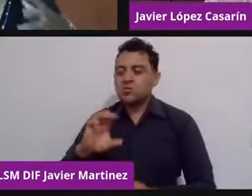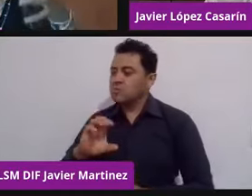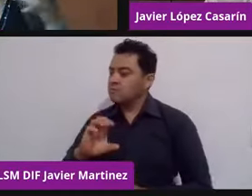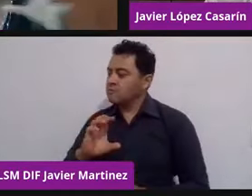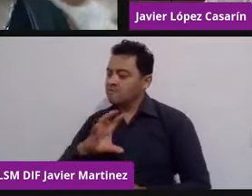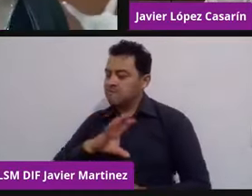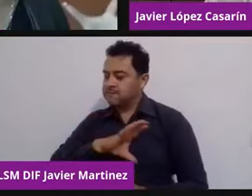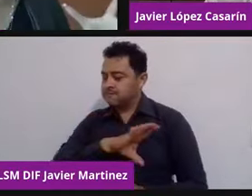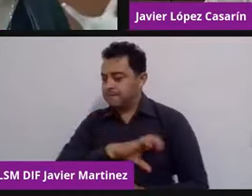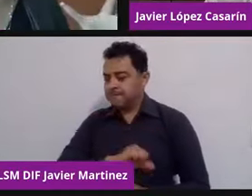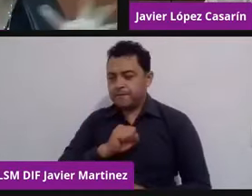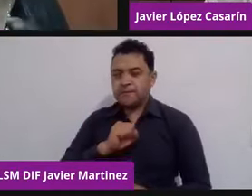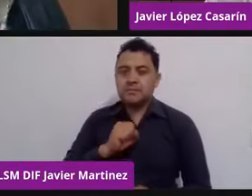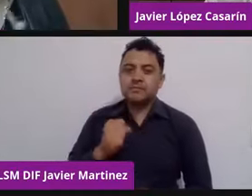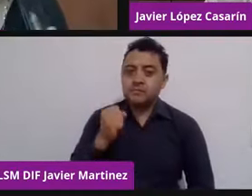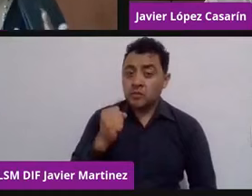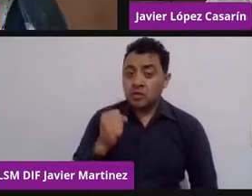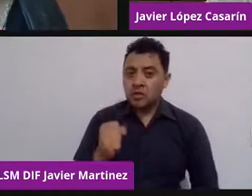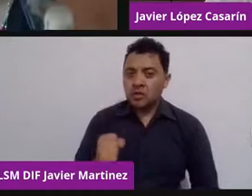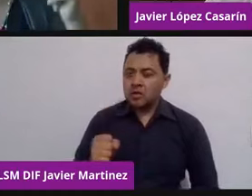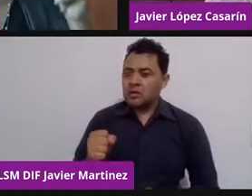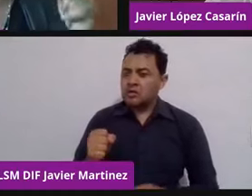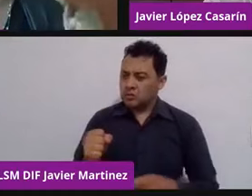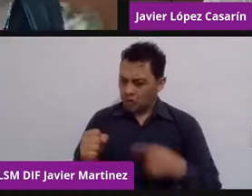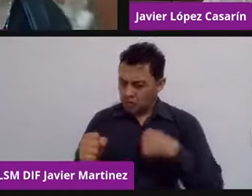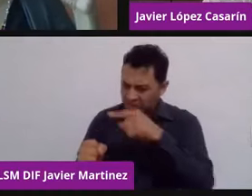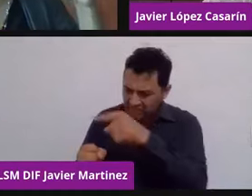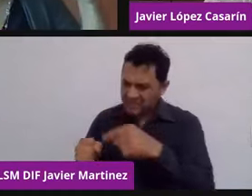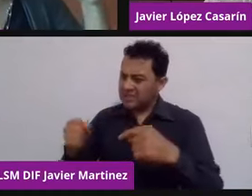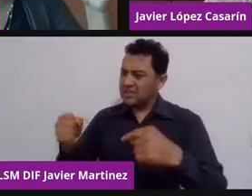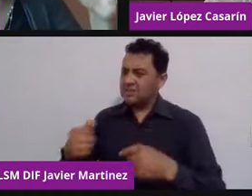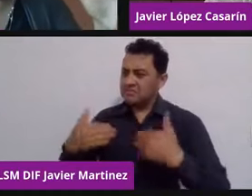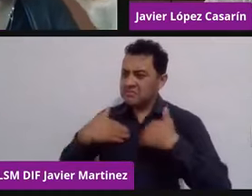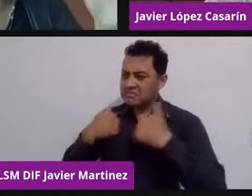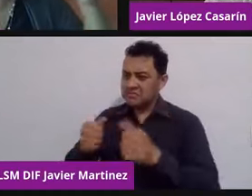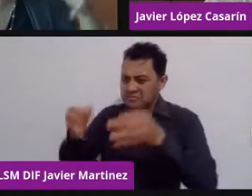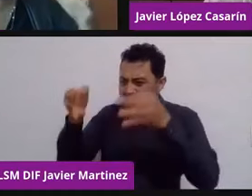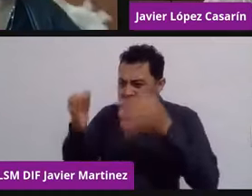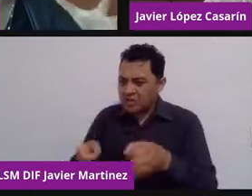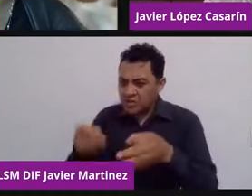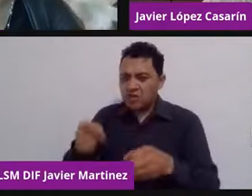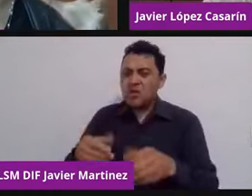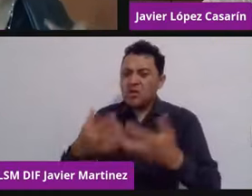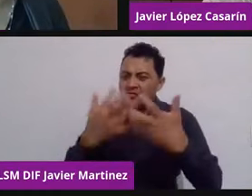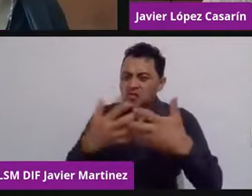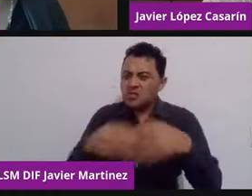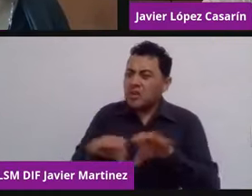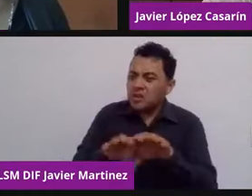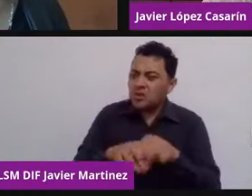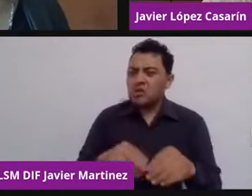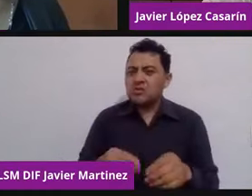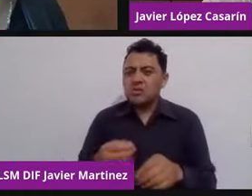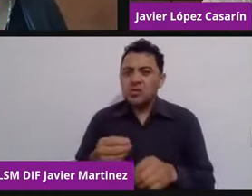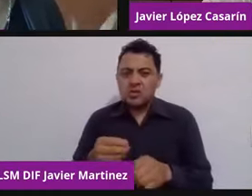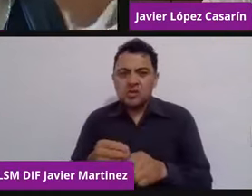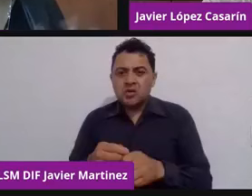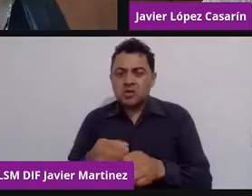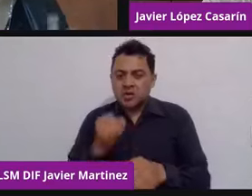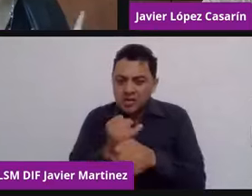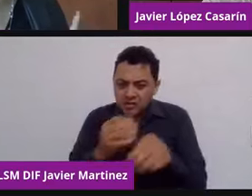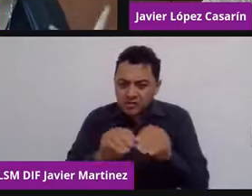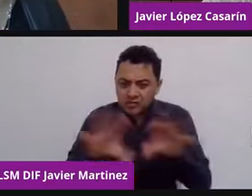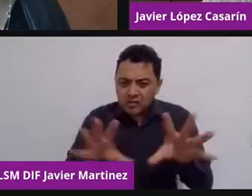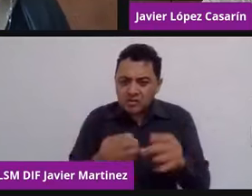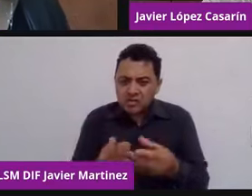¿verdad? entendí perfecto, entendí perfecto cómo funcionaba, a dónde se guardaba la información, o sea,